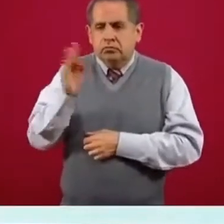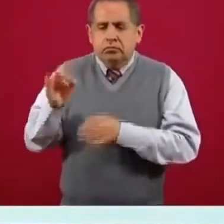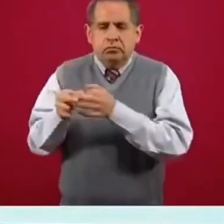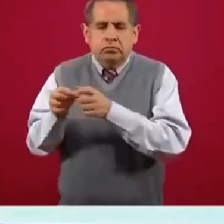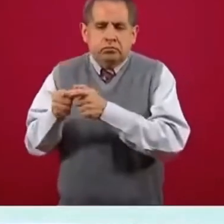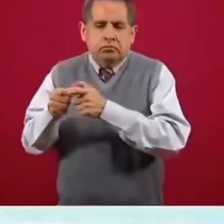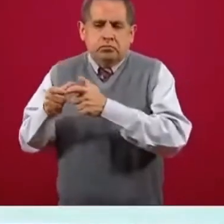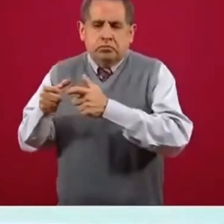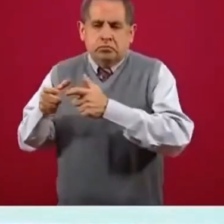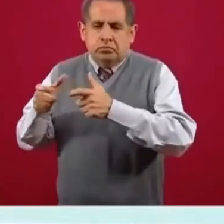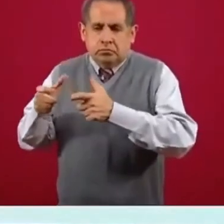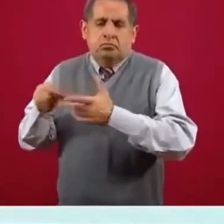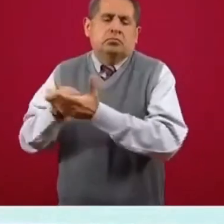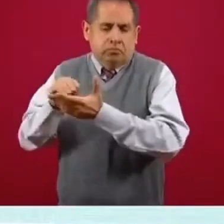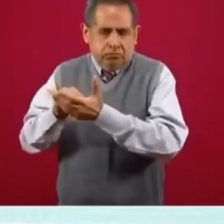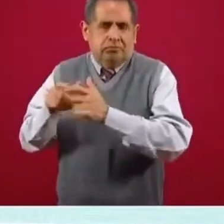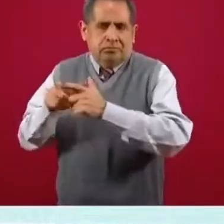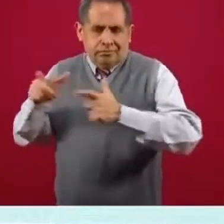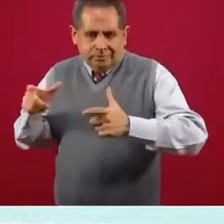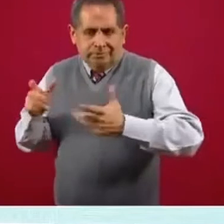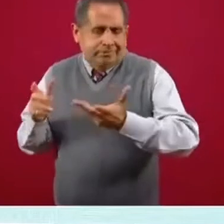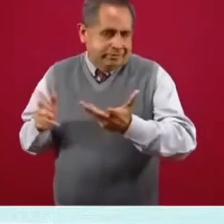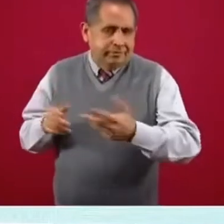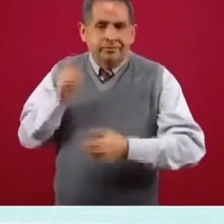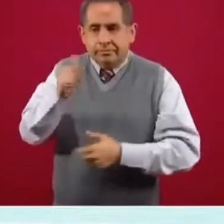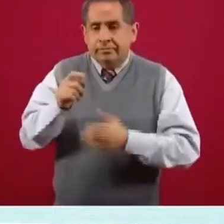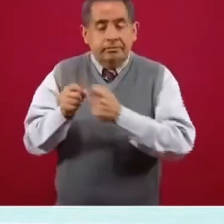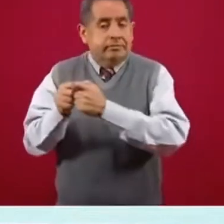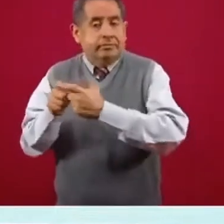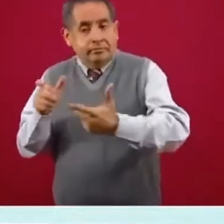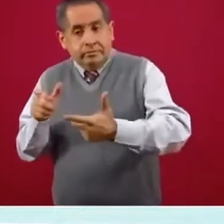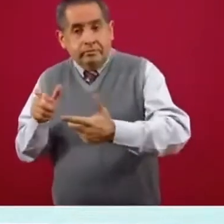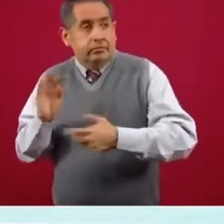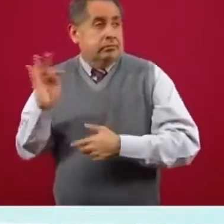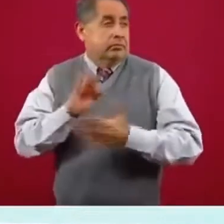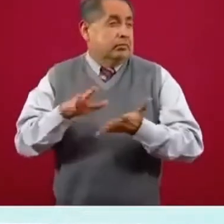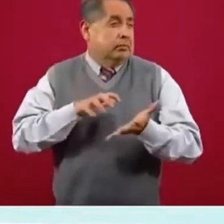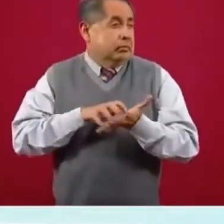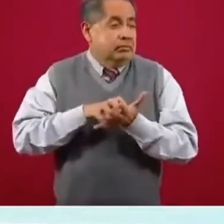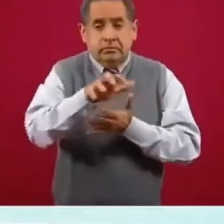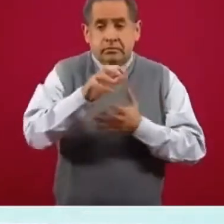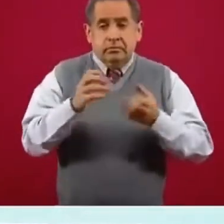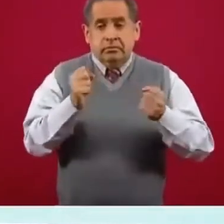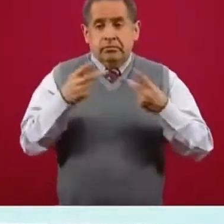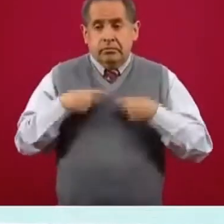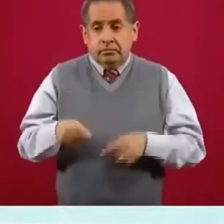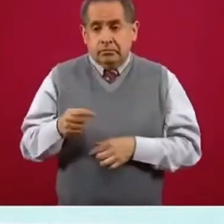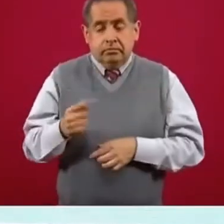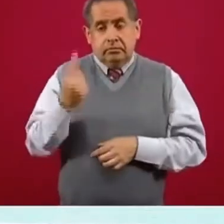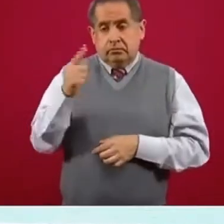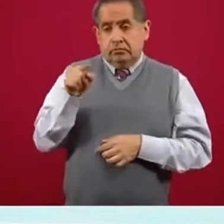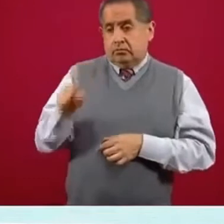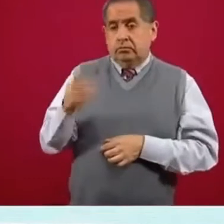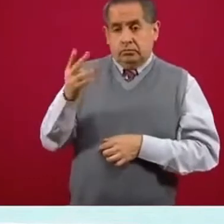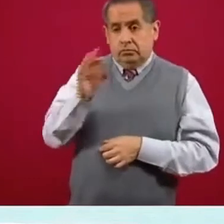Como también hemos explicado repetidamente, el crecimiento cuando hay una gran cantidad de casos, aun cuando